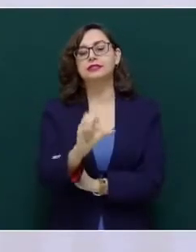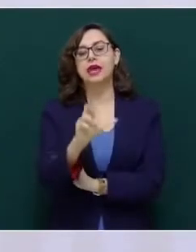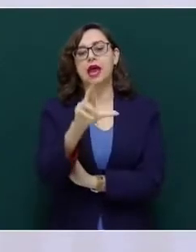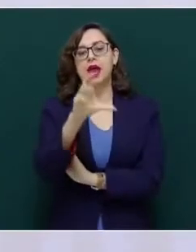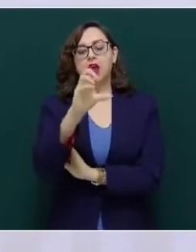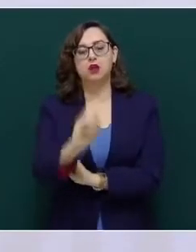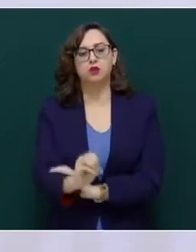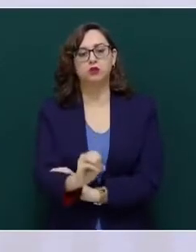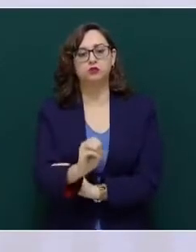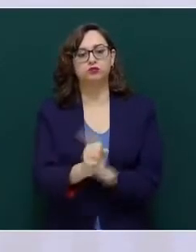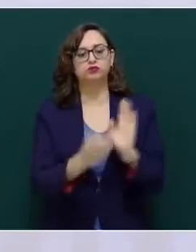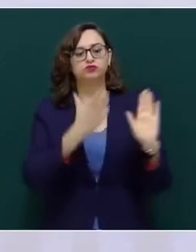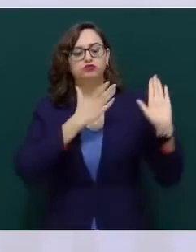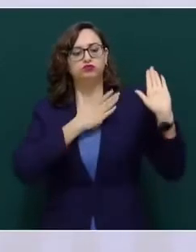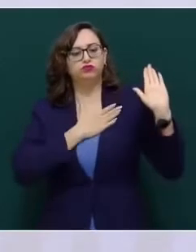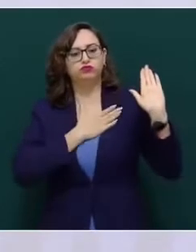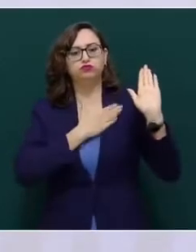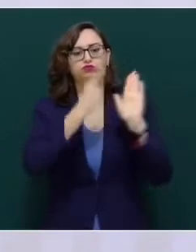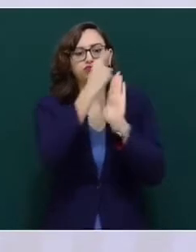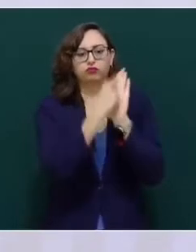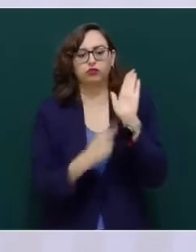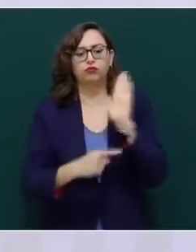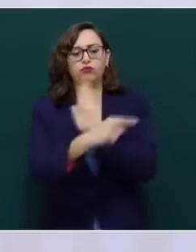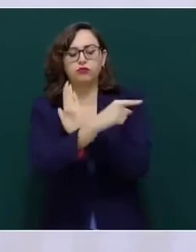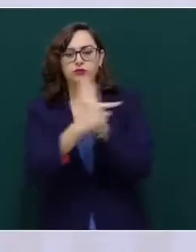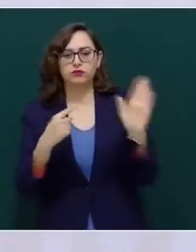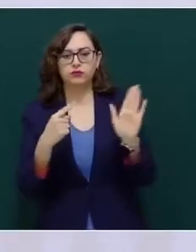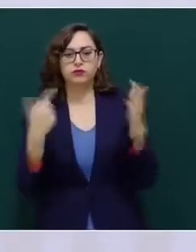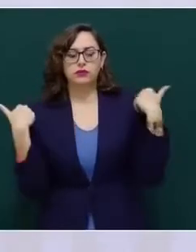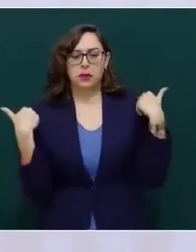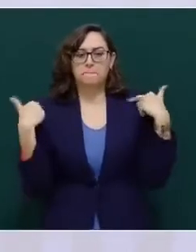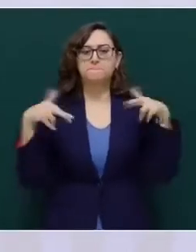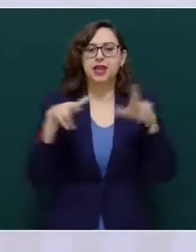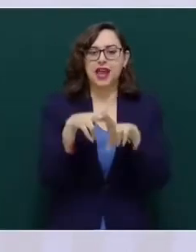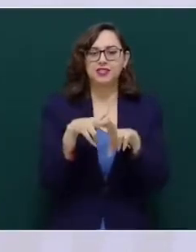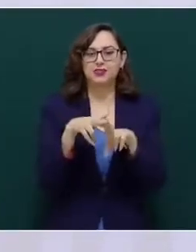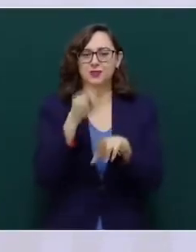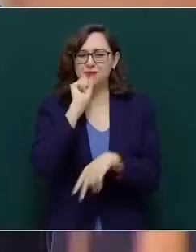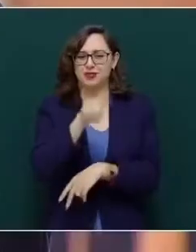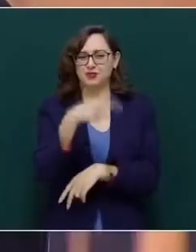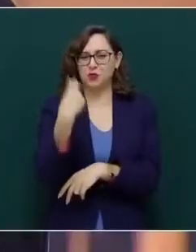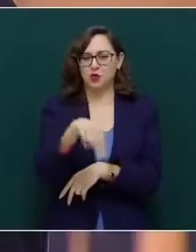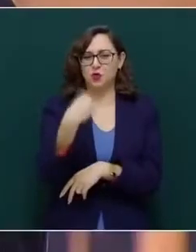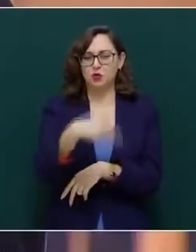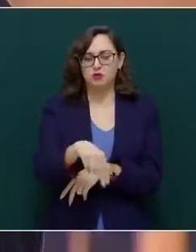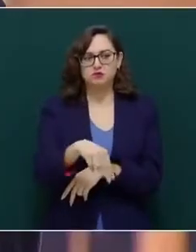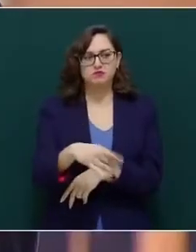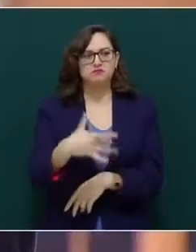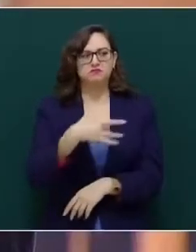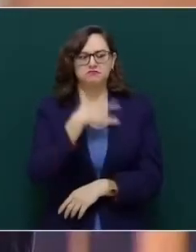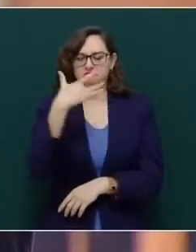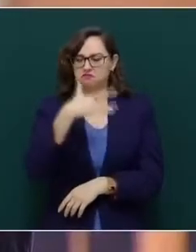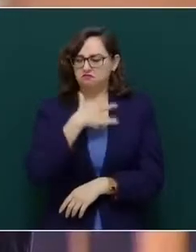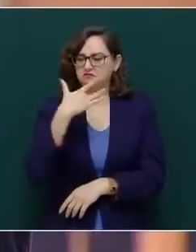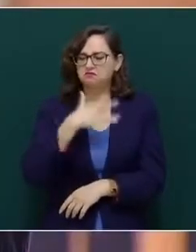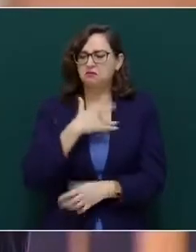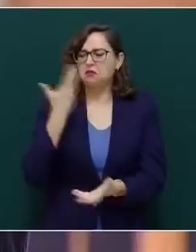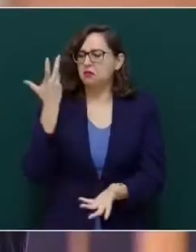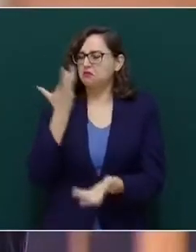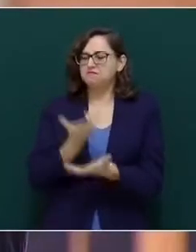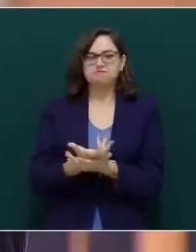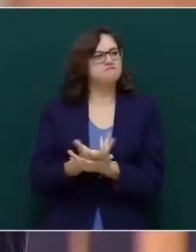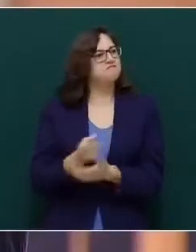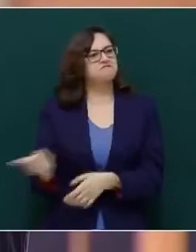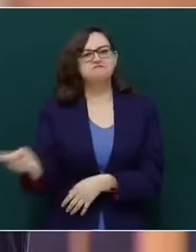presencia de su maestro y tocayo no dar descanso a su brazo ni reposo a su